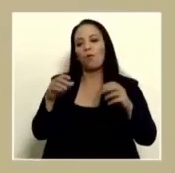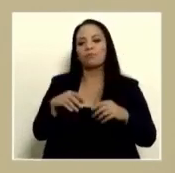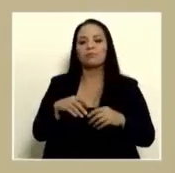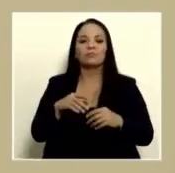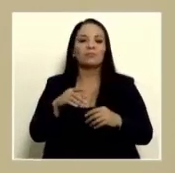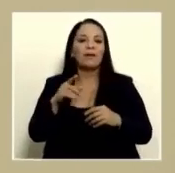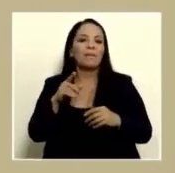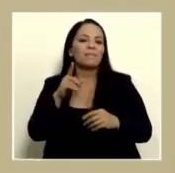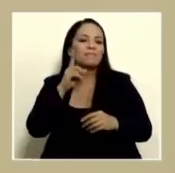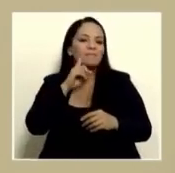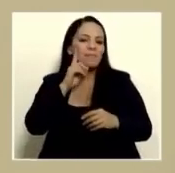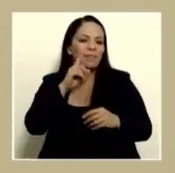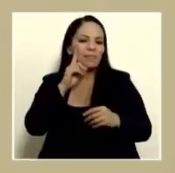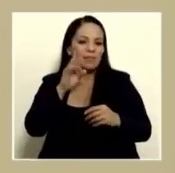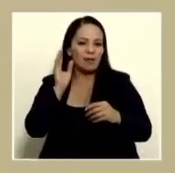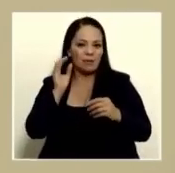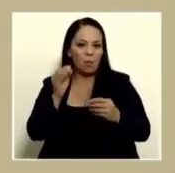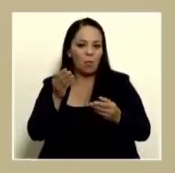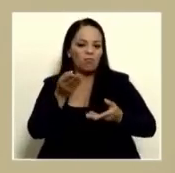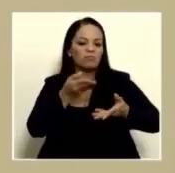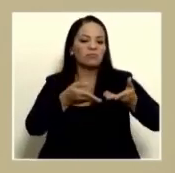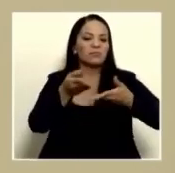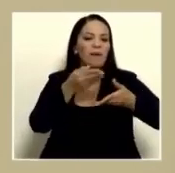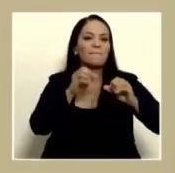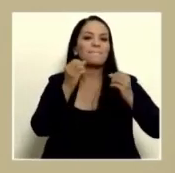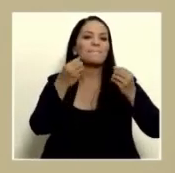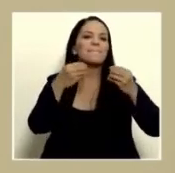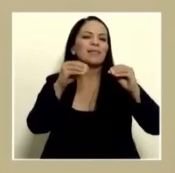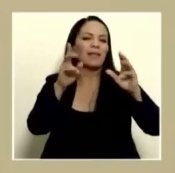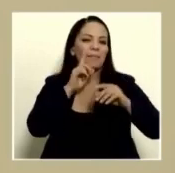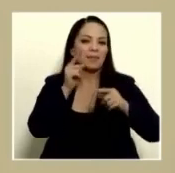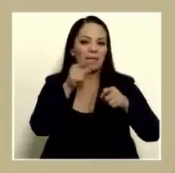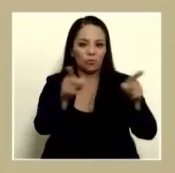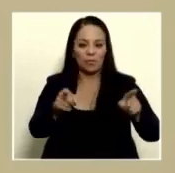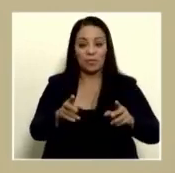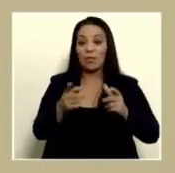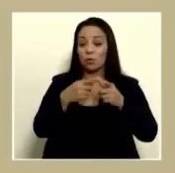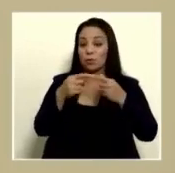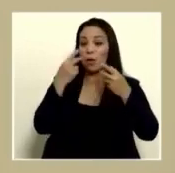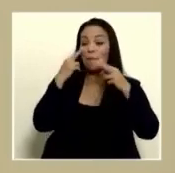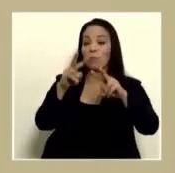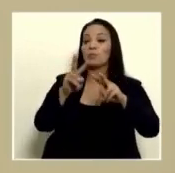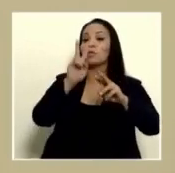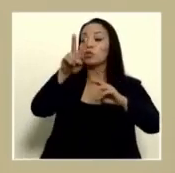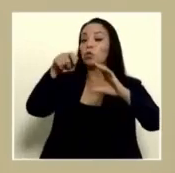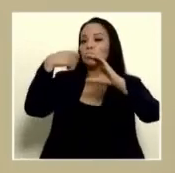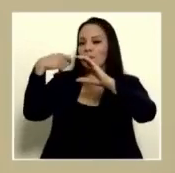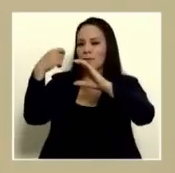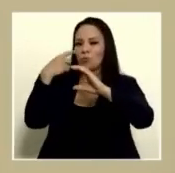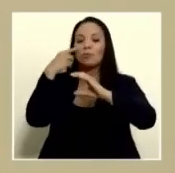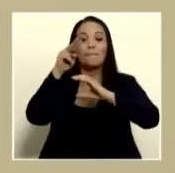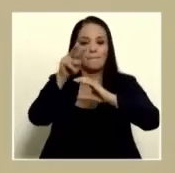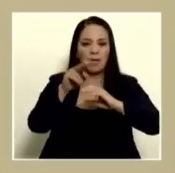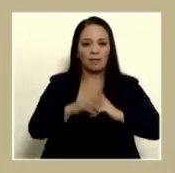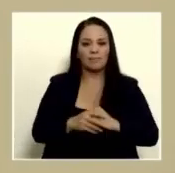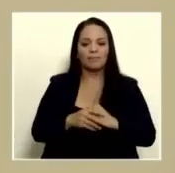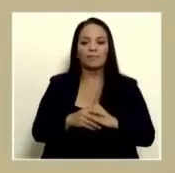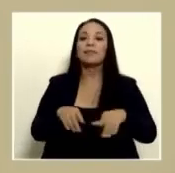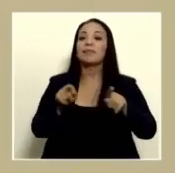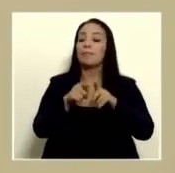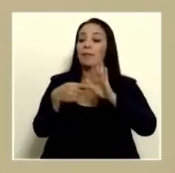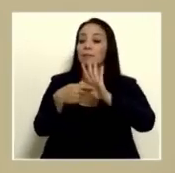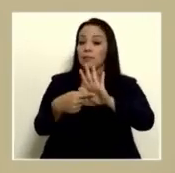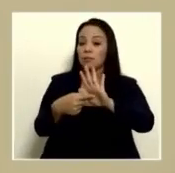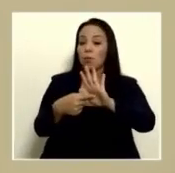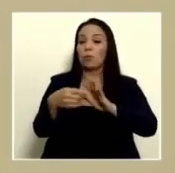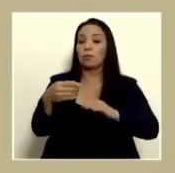humo a ustedes. Y entonces, fíjense en estos dos videos y en la presentación del ministro de Obras Públicas y